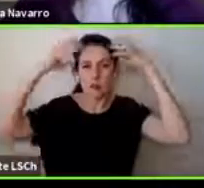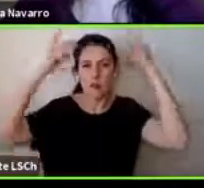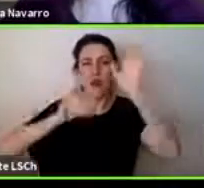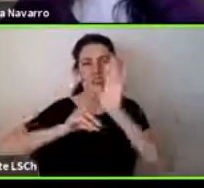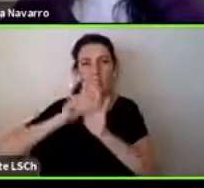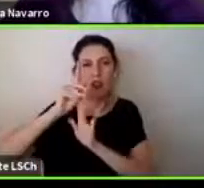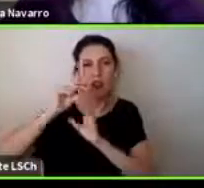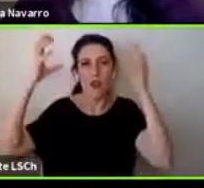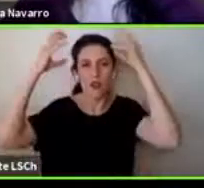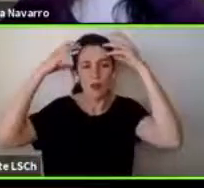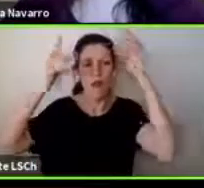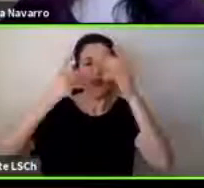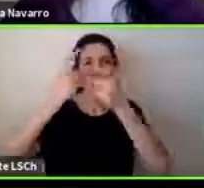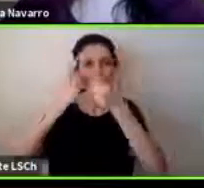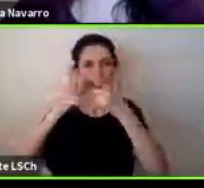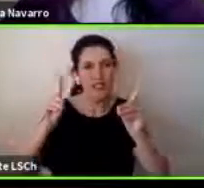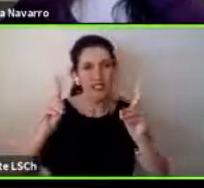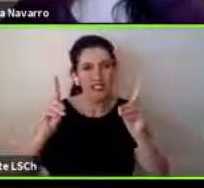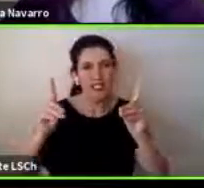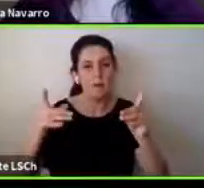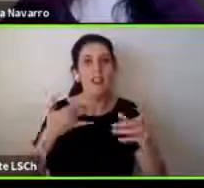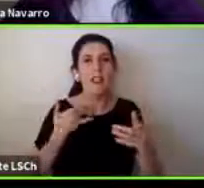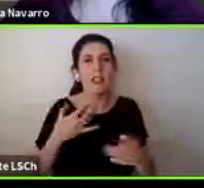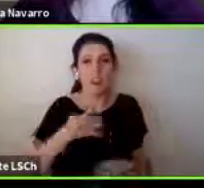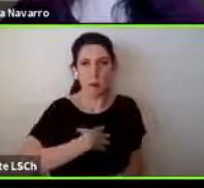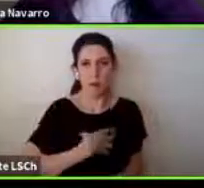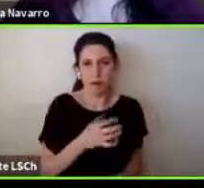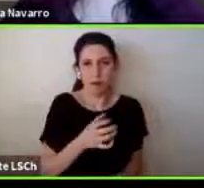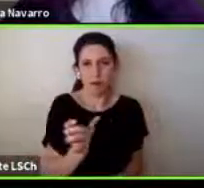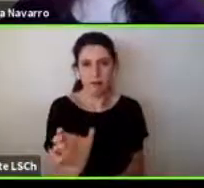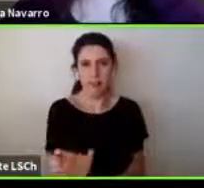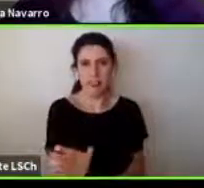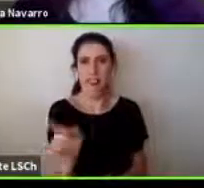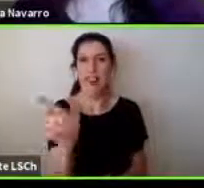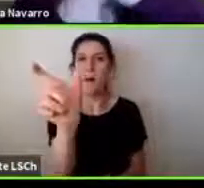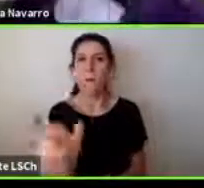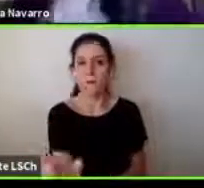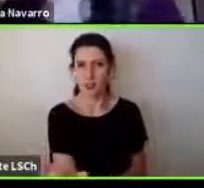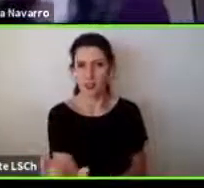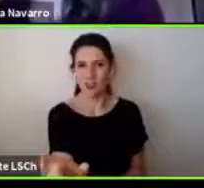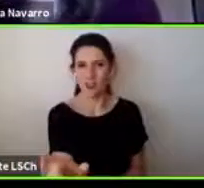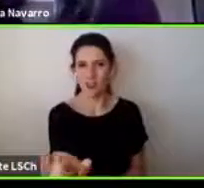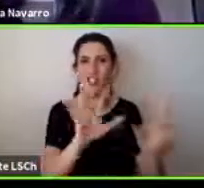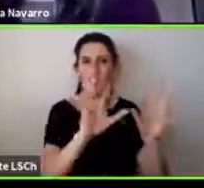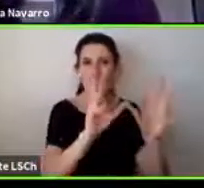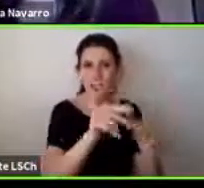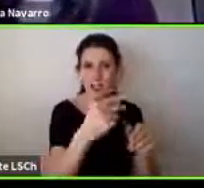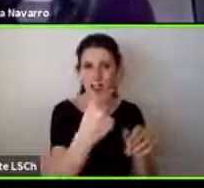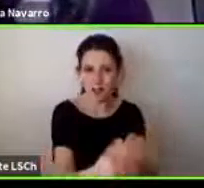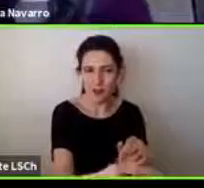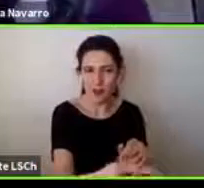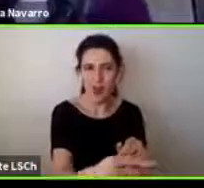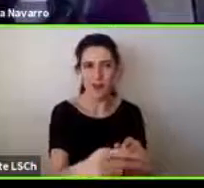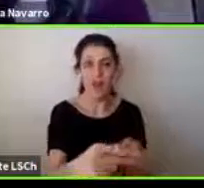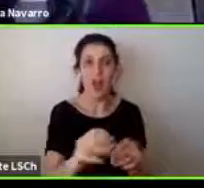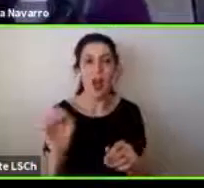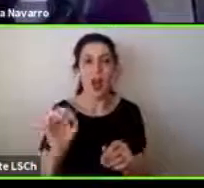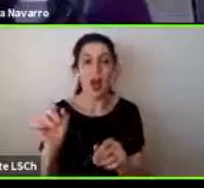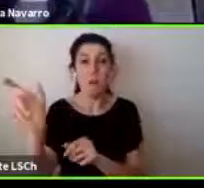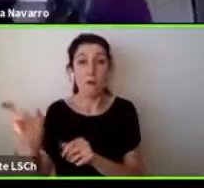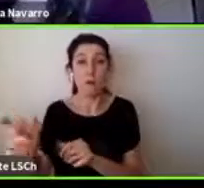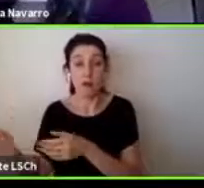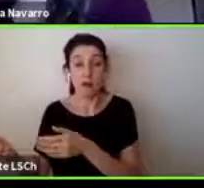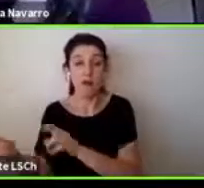ponernos en los zapatos de las personas que tienen estas condiciones de las familias o las personas que interactúan con